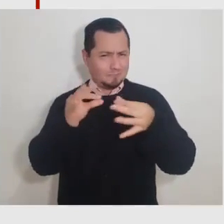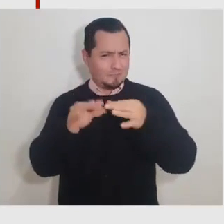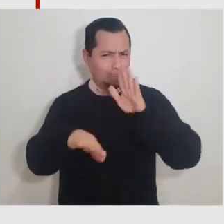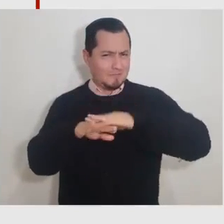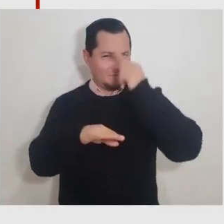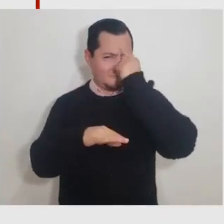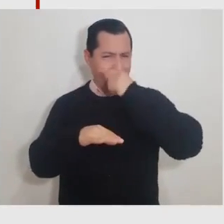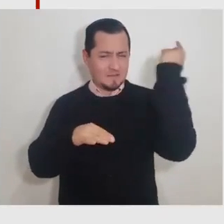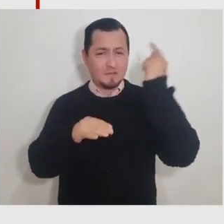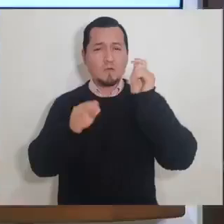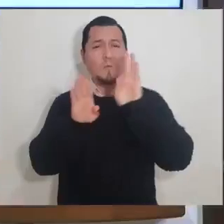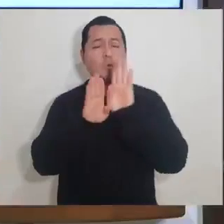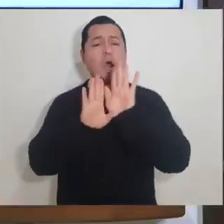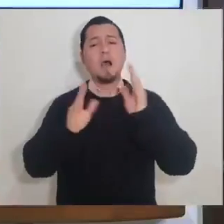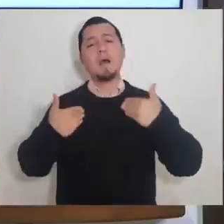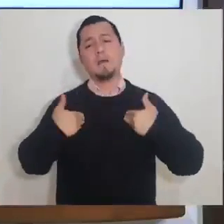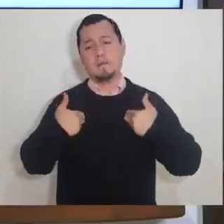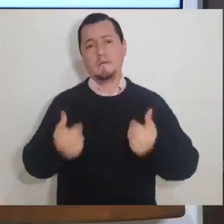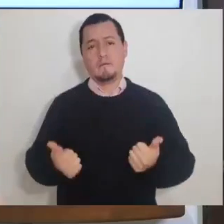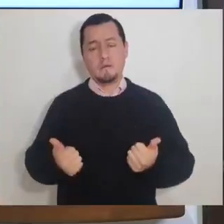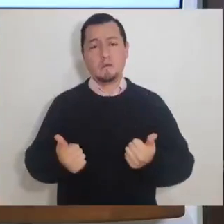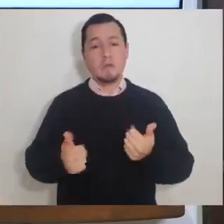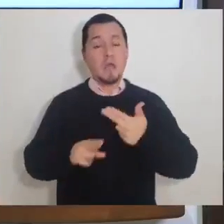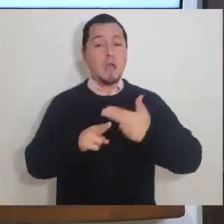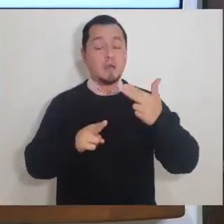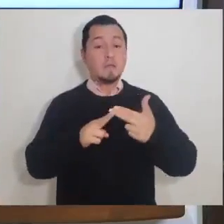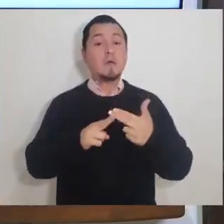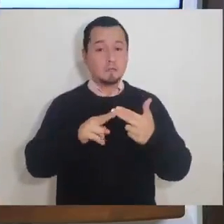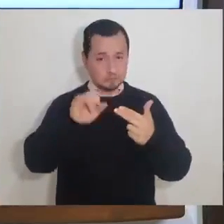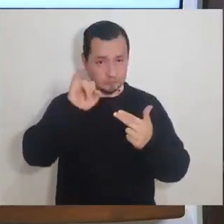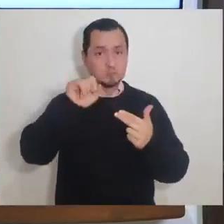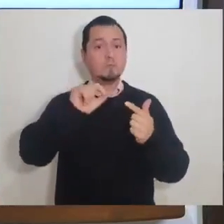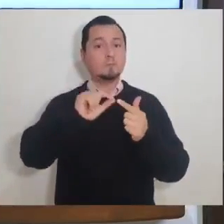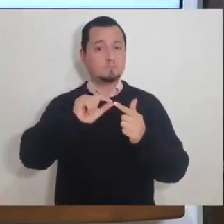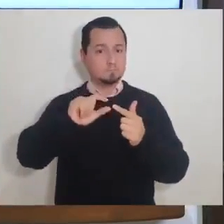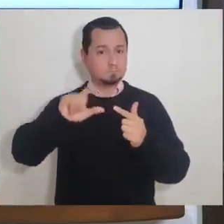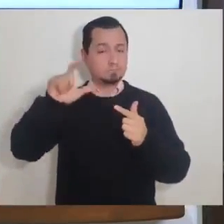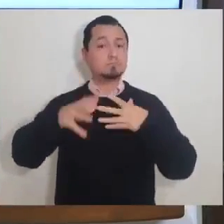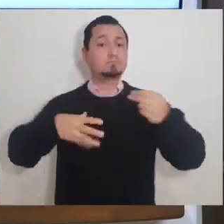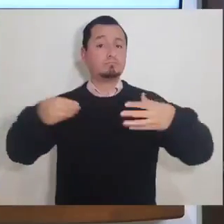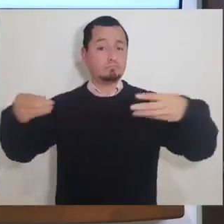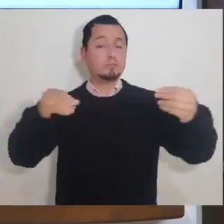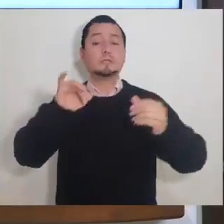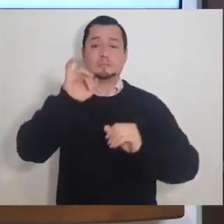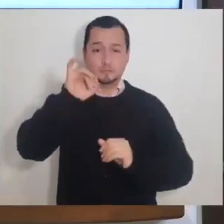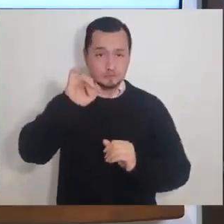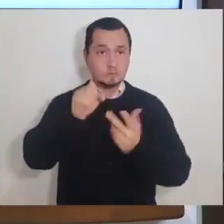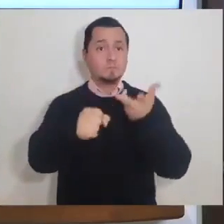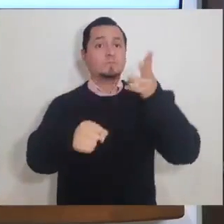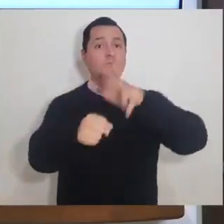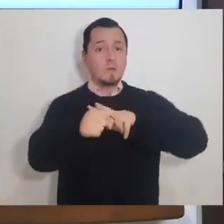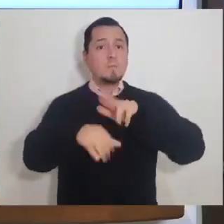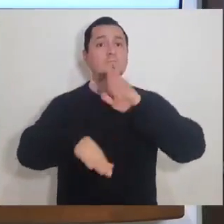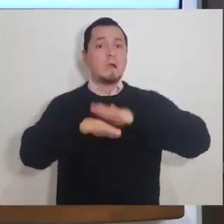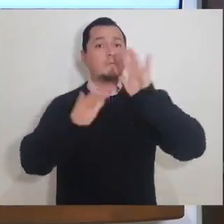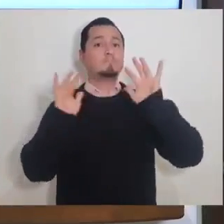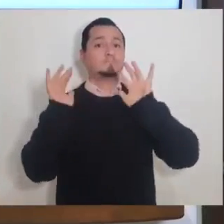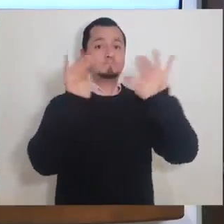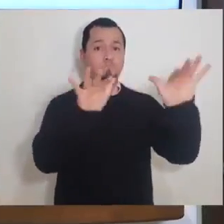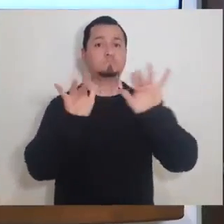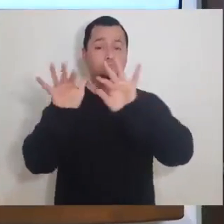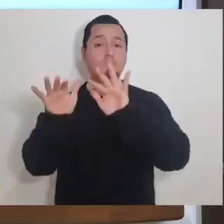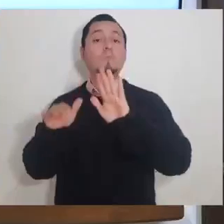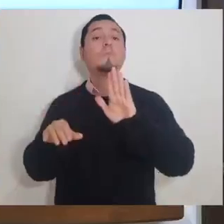Lo digo también de esta manera. Esta parte que vemos en donde sigue creciendo de manera rápida el número de contagios y el número de gente hospitalizada,